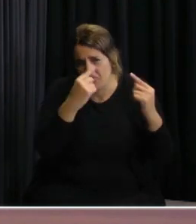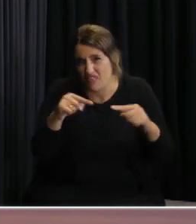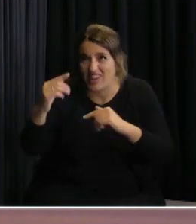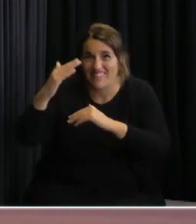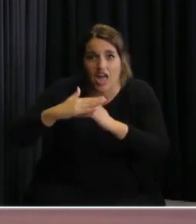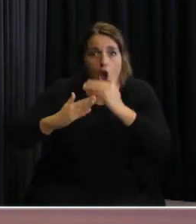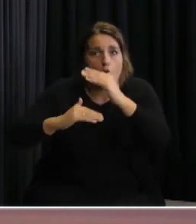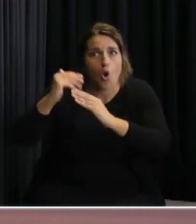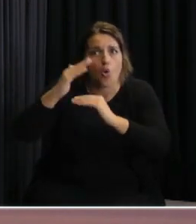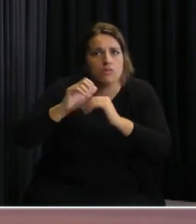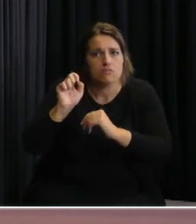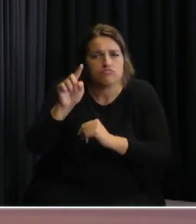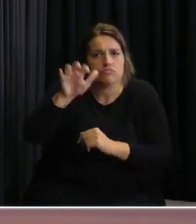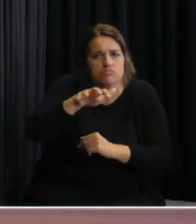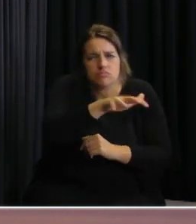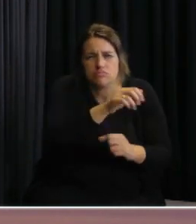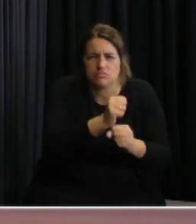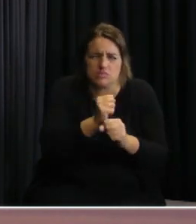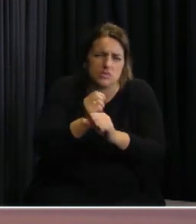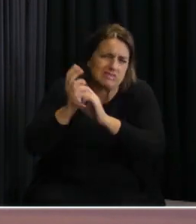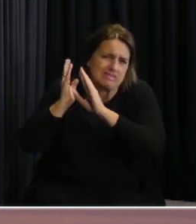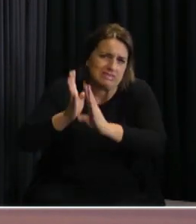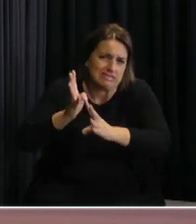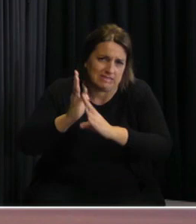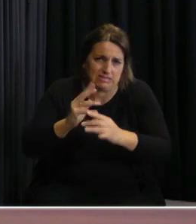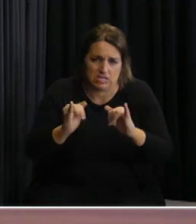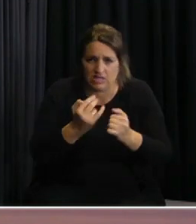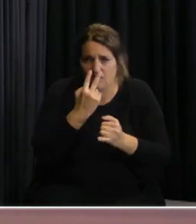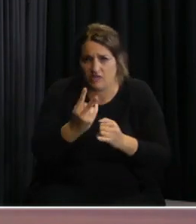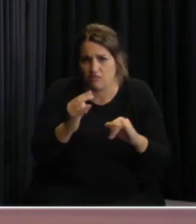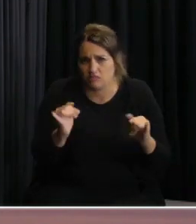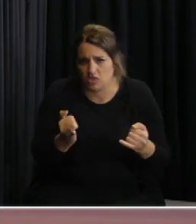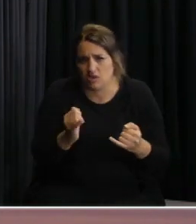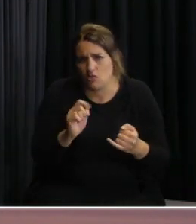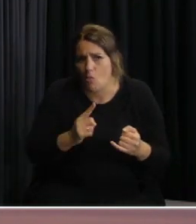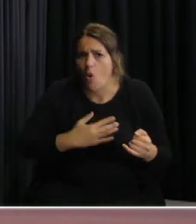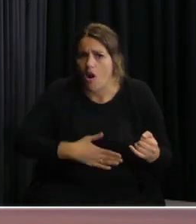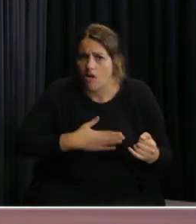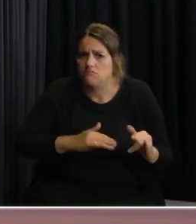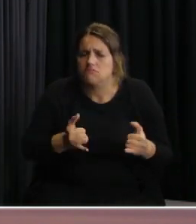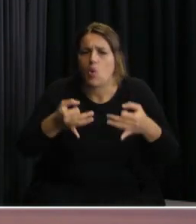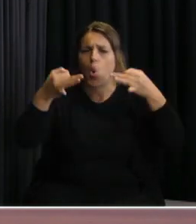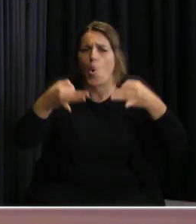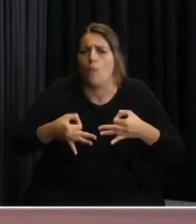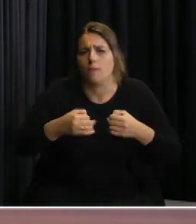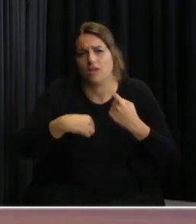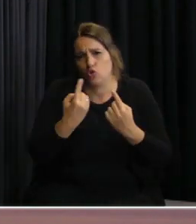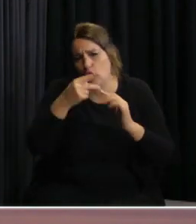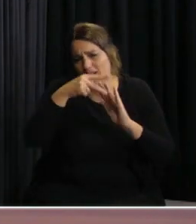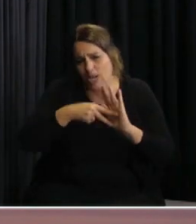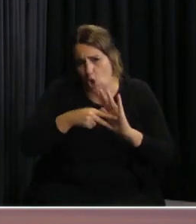importantes donde concurren una gran cantidad de trabajadores que además hemos visto con bastante satisfacción que vienen cumpliendo con las medidas